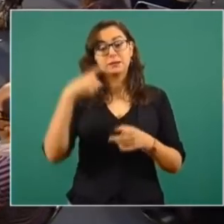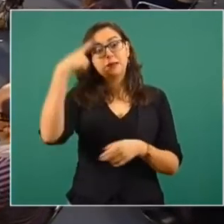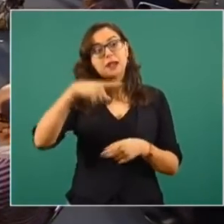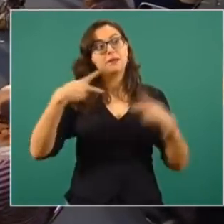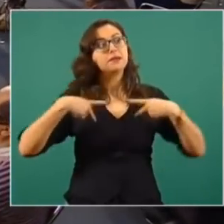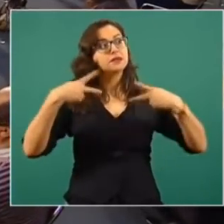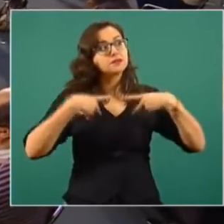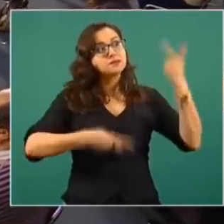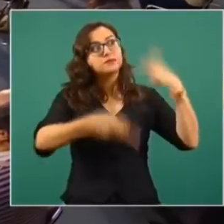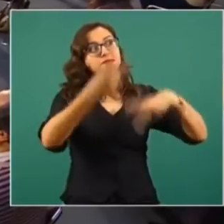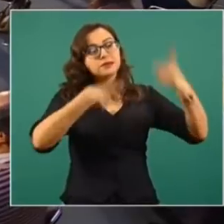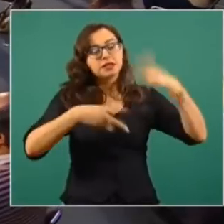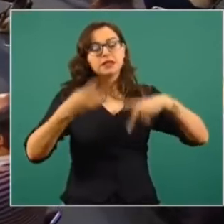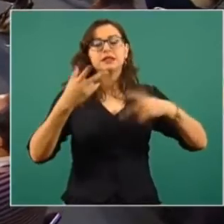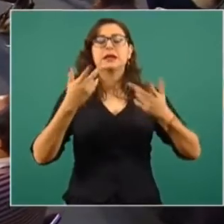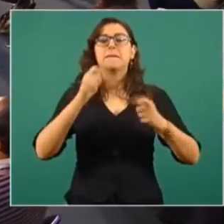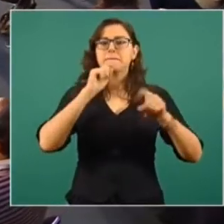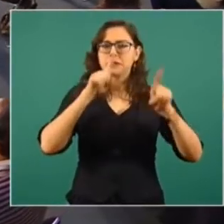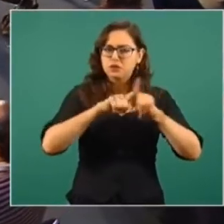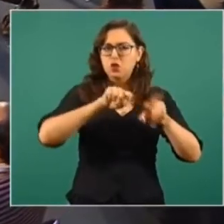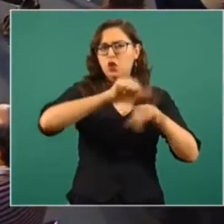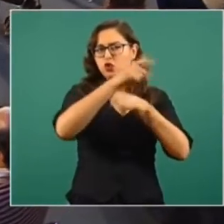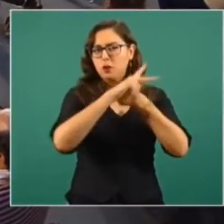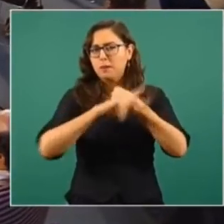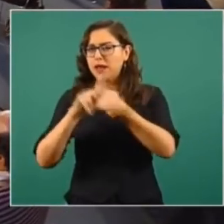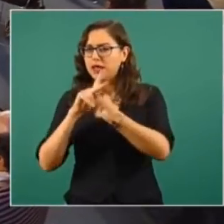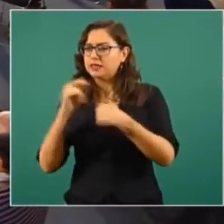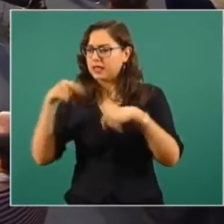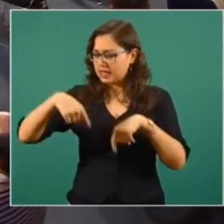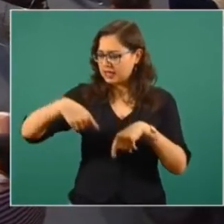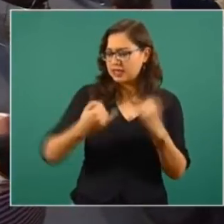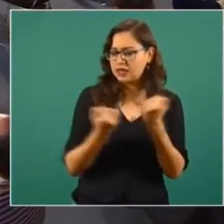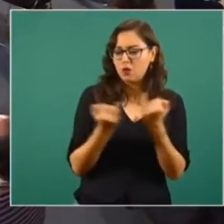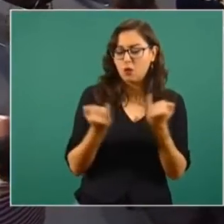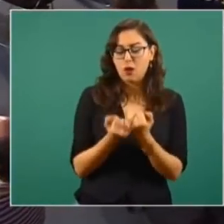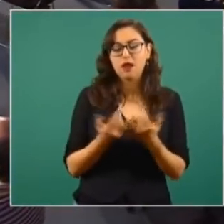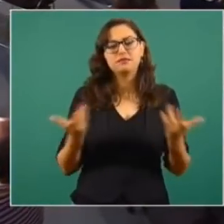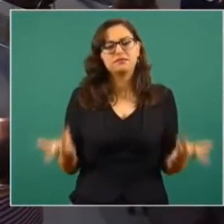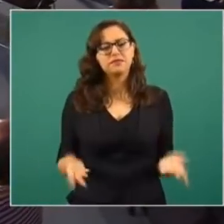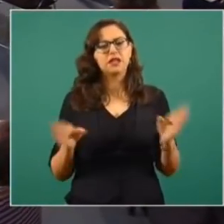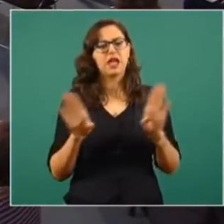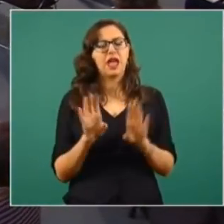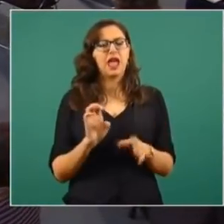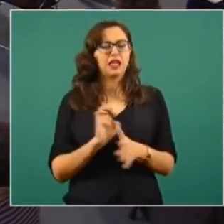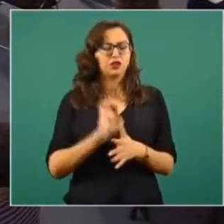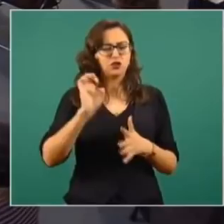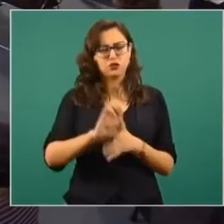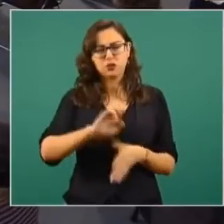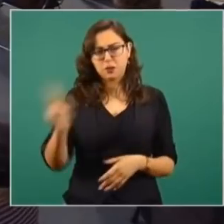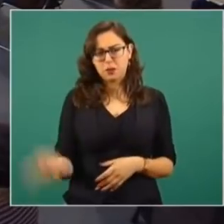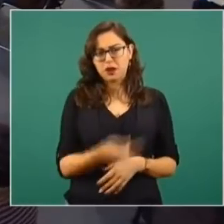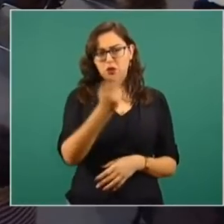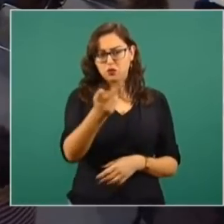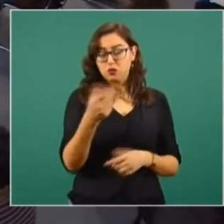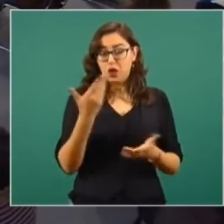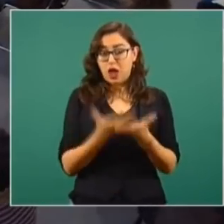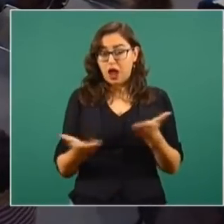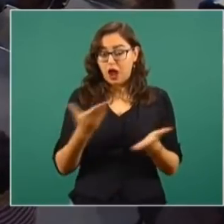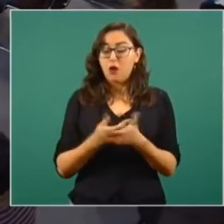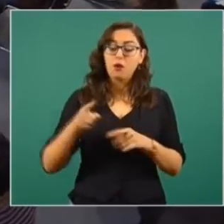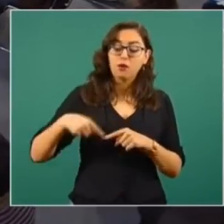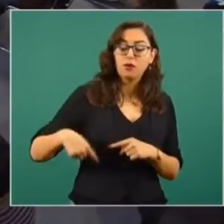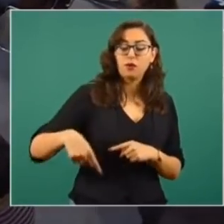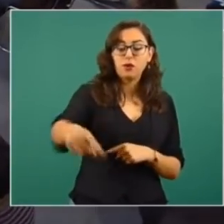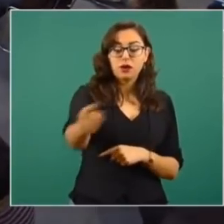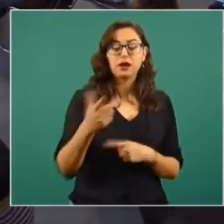presidente, ¿qué planes se tiene para reactivar el sector turístico nacional, clave para nuestra economía mexicana,